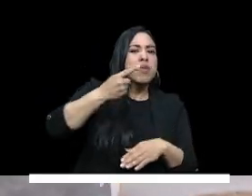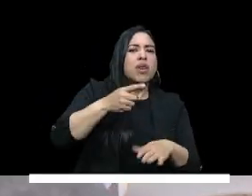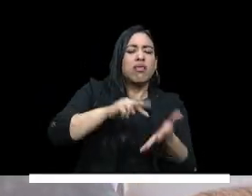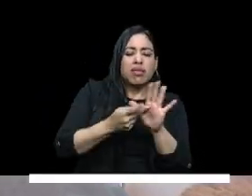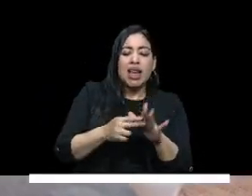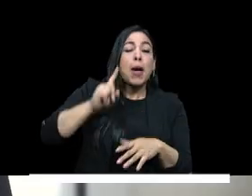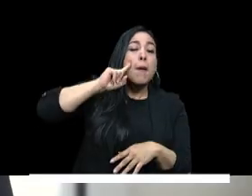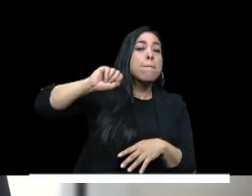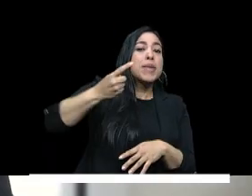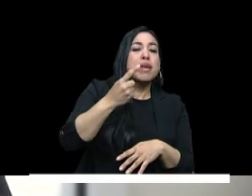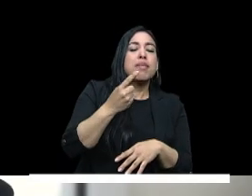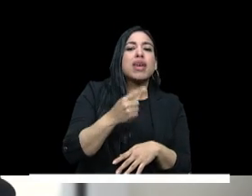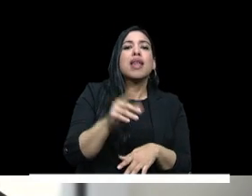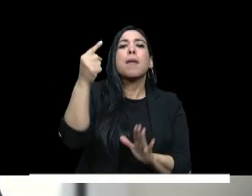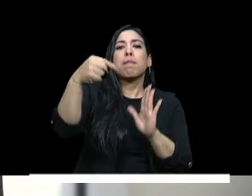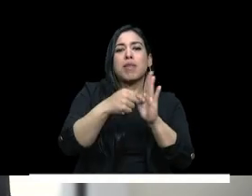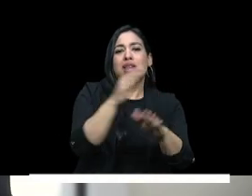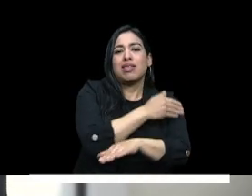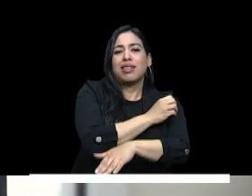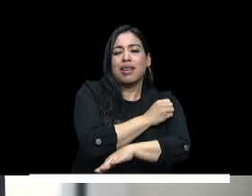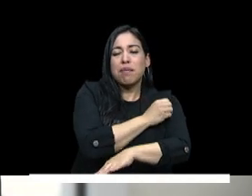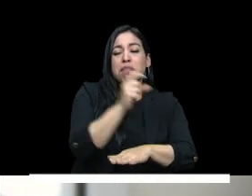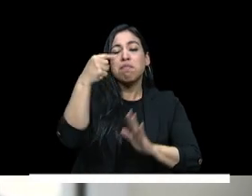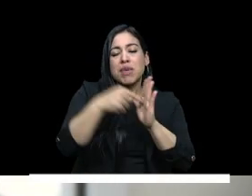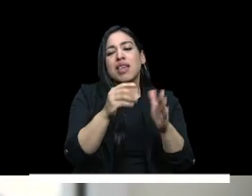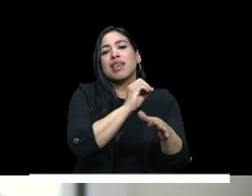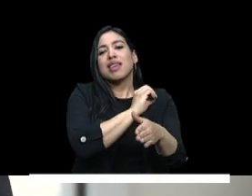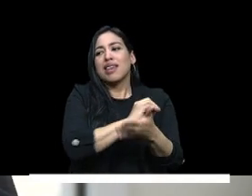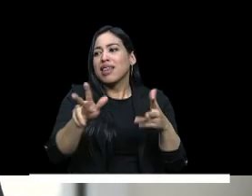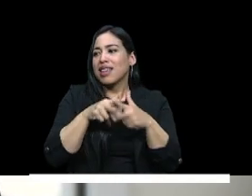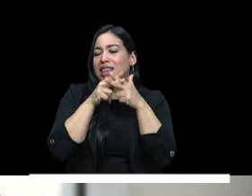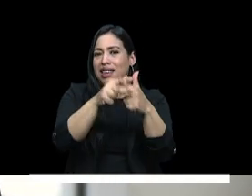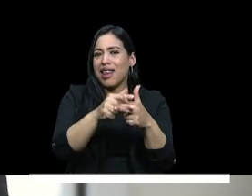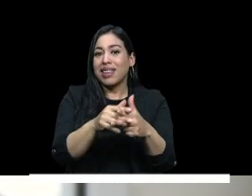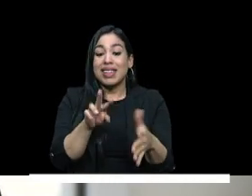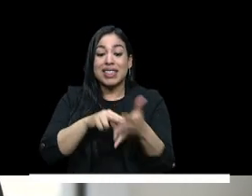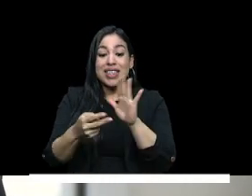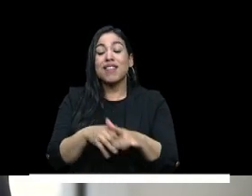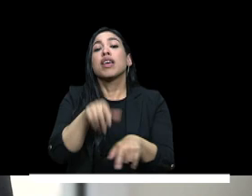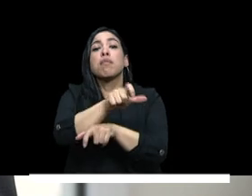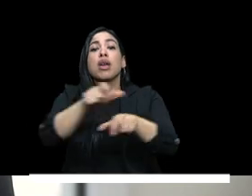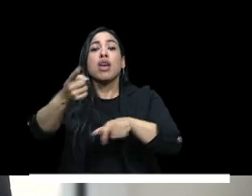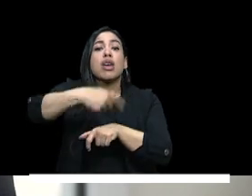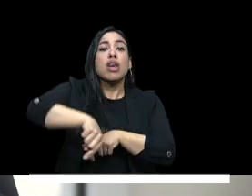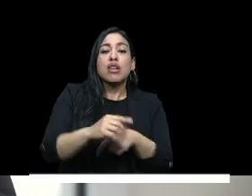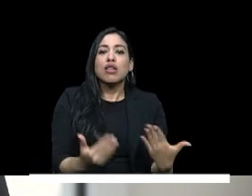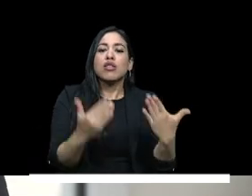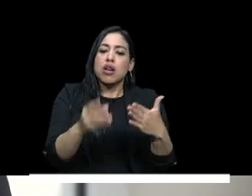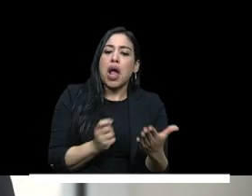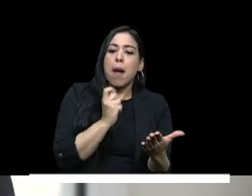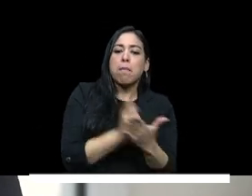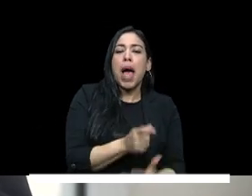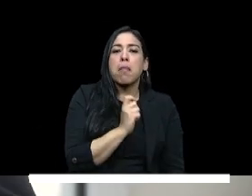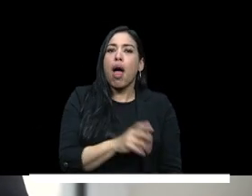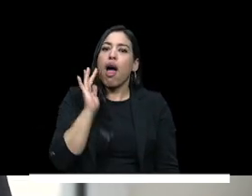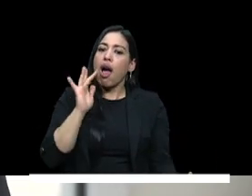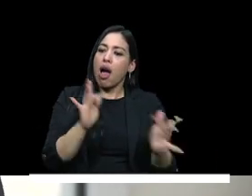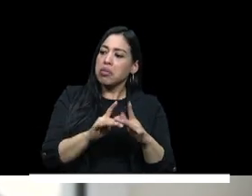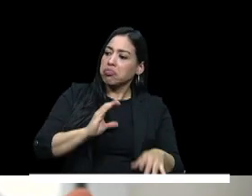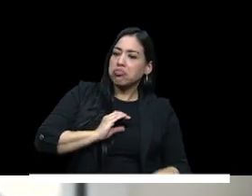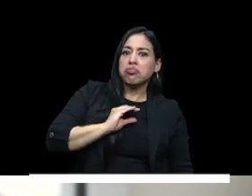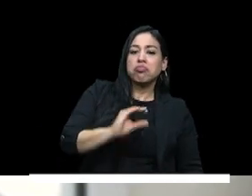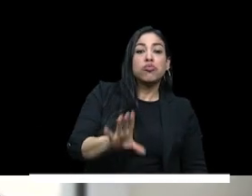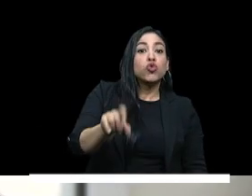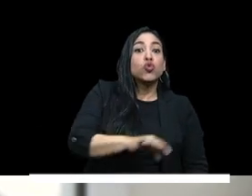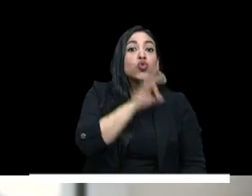otorgando los primeros mil créditos bajo la modalidad de pago contingente al ingreso que le va a permitir a los beneficiarios pagar una cuota más justa que